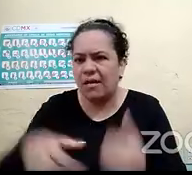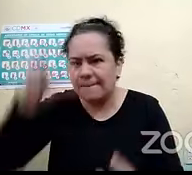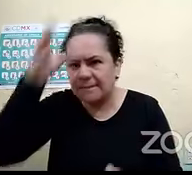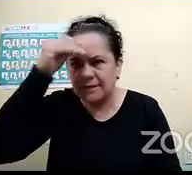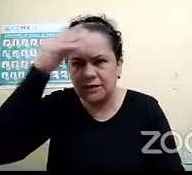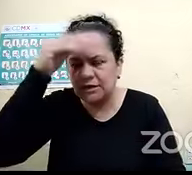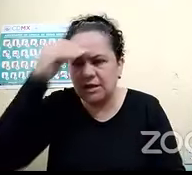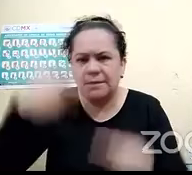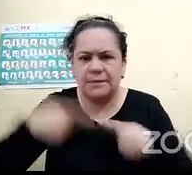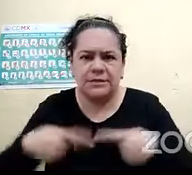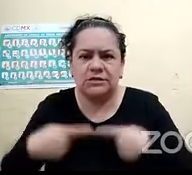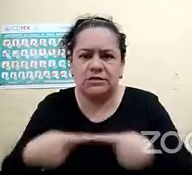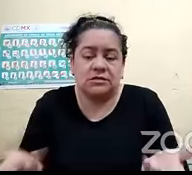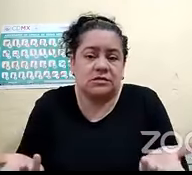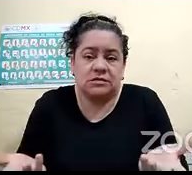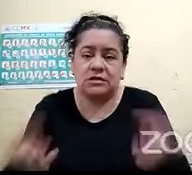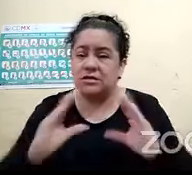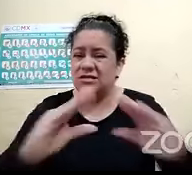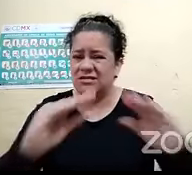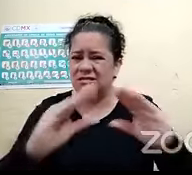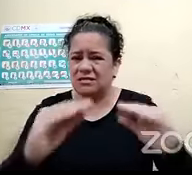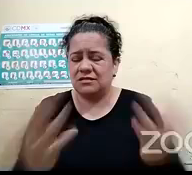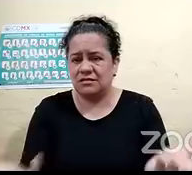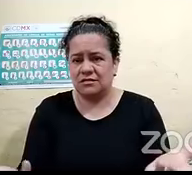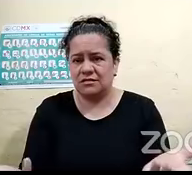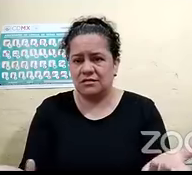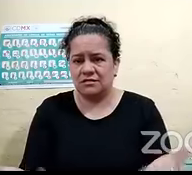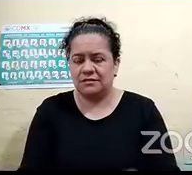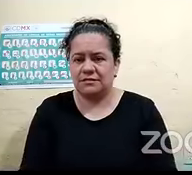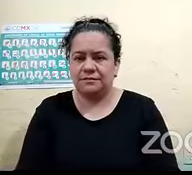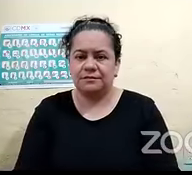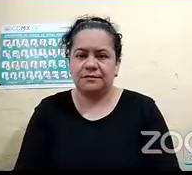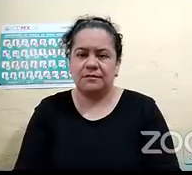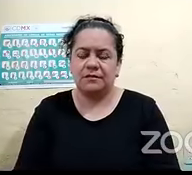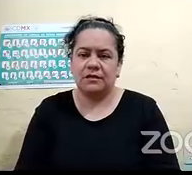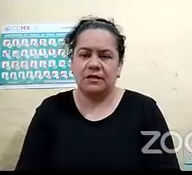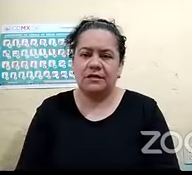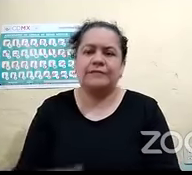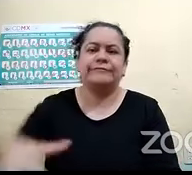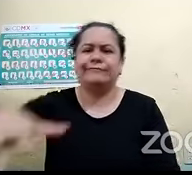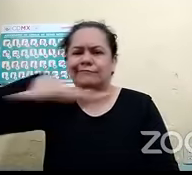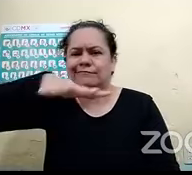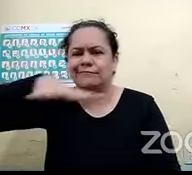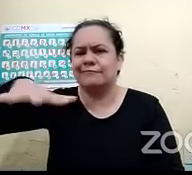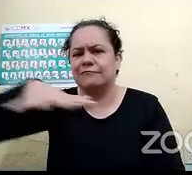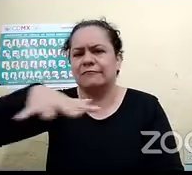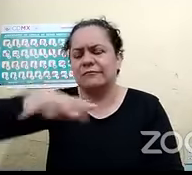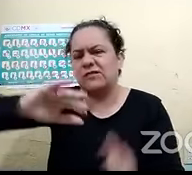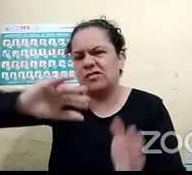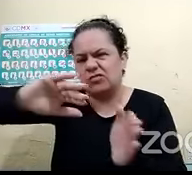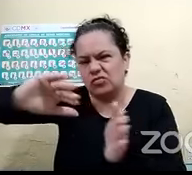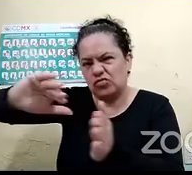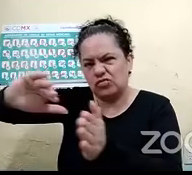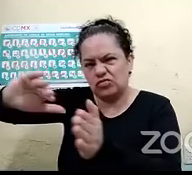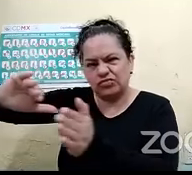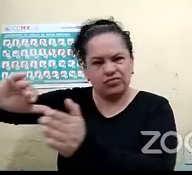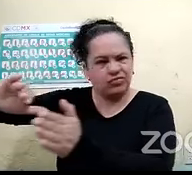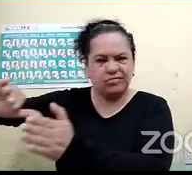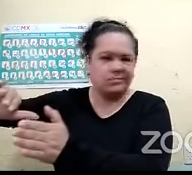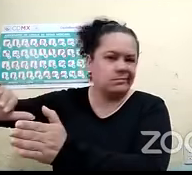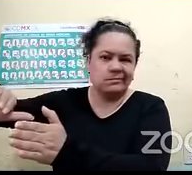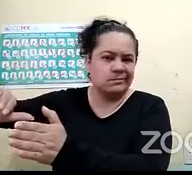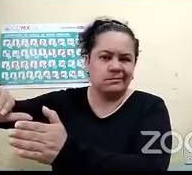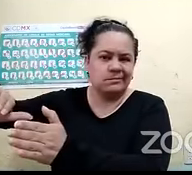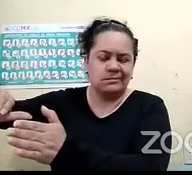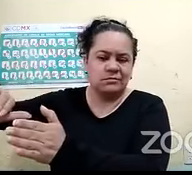qué se puede pensar de áreas más alejadas, por lo que eso propicia